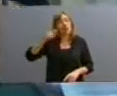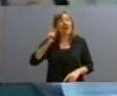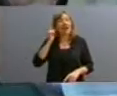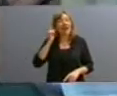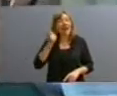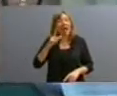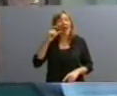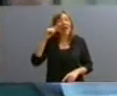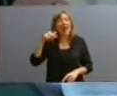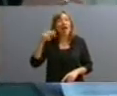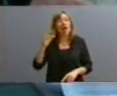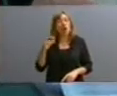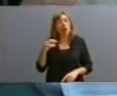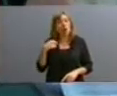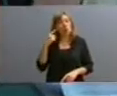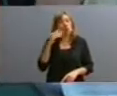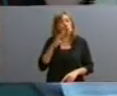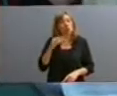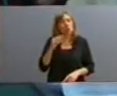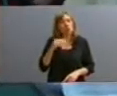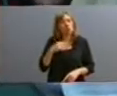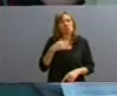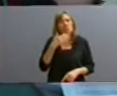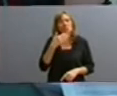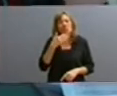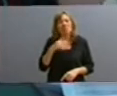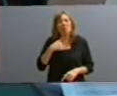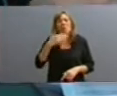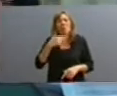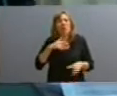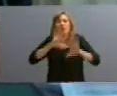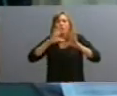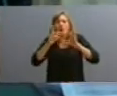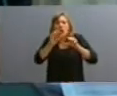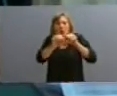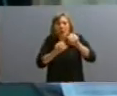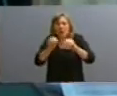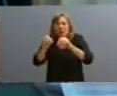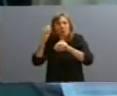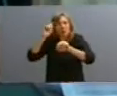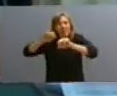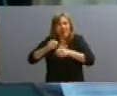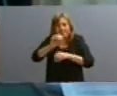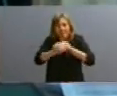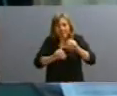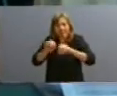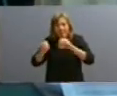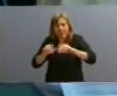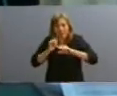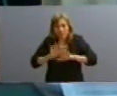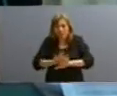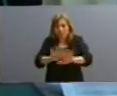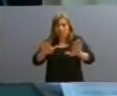donde pude armar ese rompecabezas que no se entendía de qué se trataba.